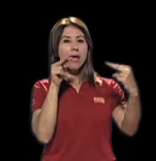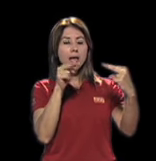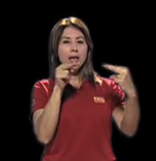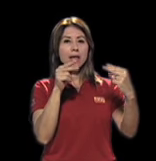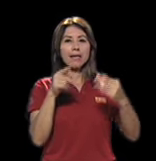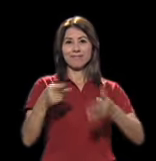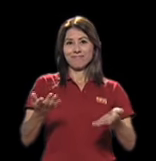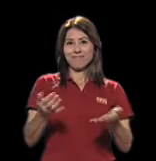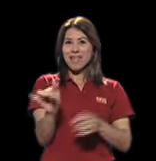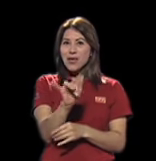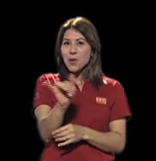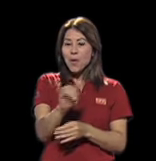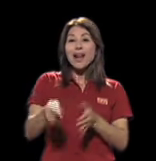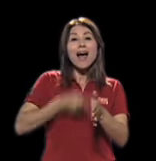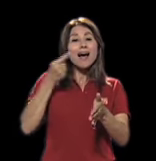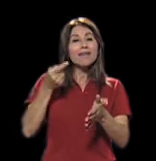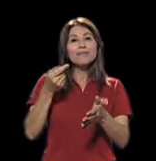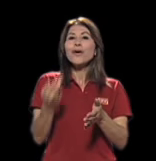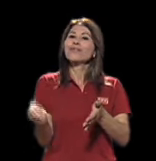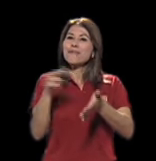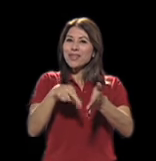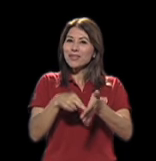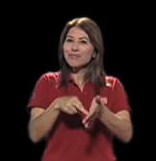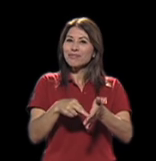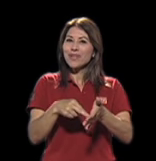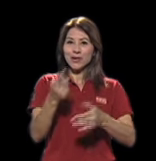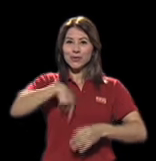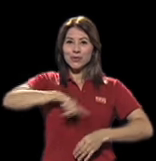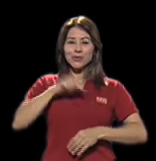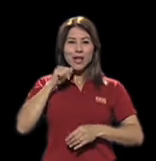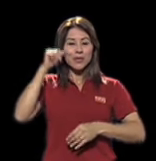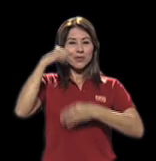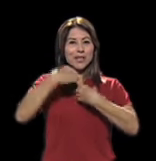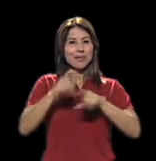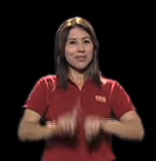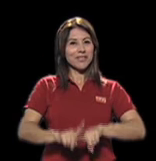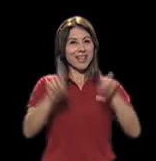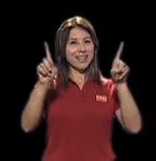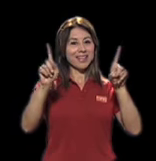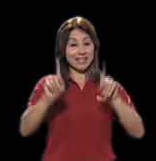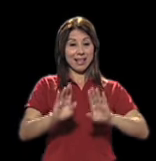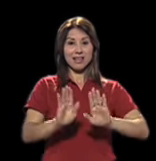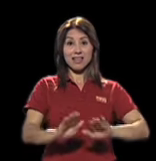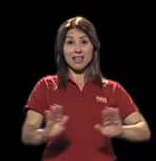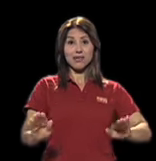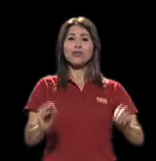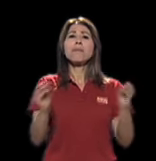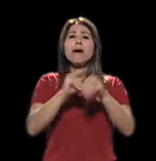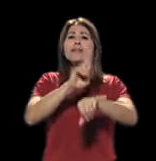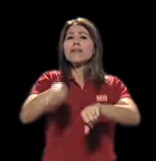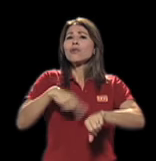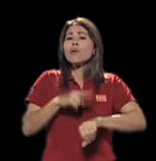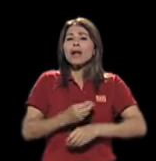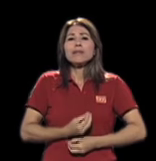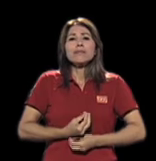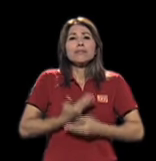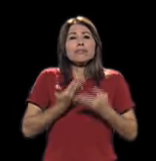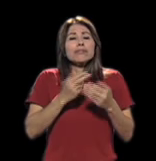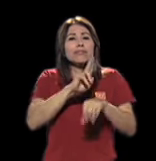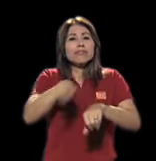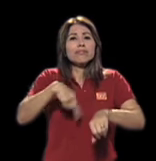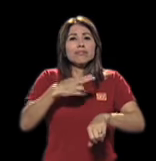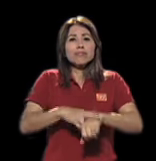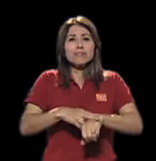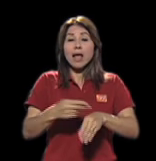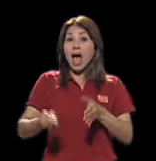las diferencias muchas veces las hacemos los adultos. Los niños son más naturales, más espontáneos. Mucho de